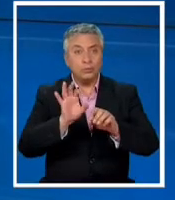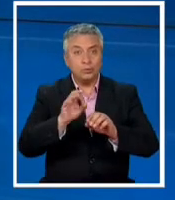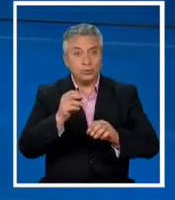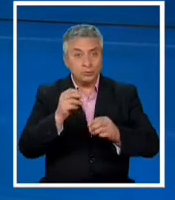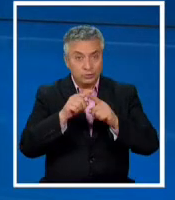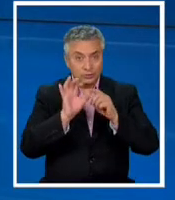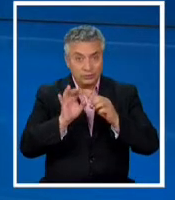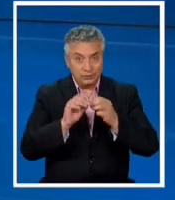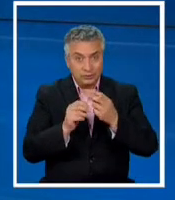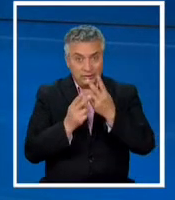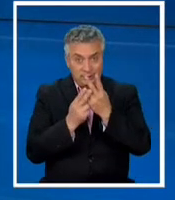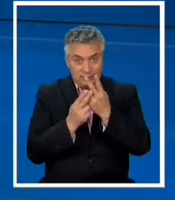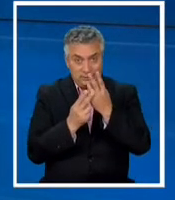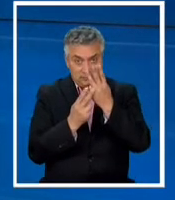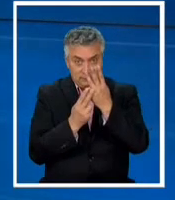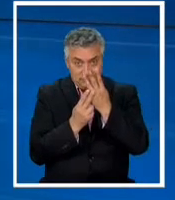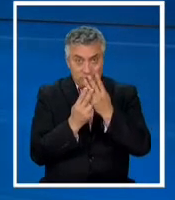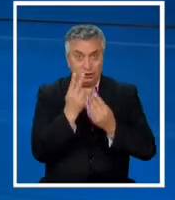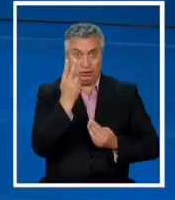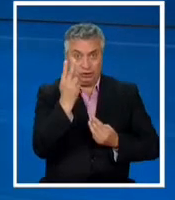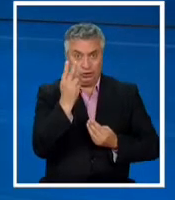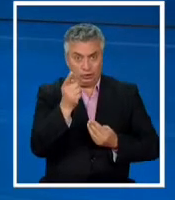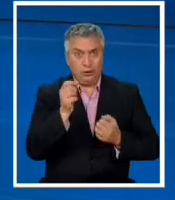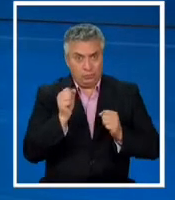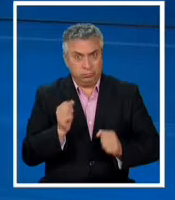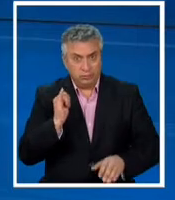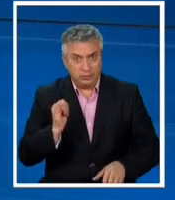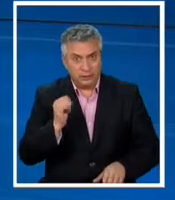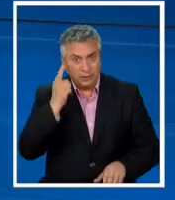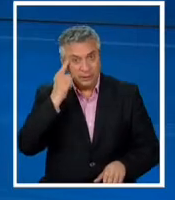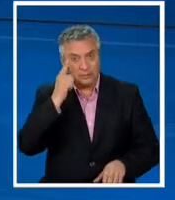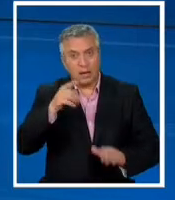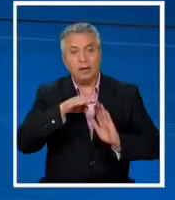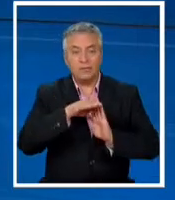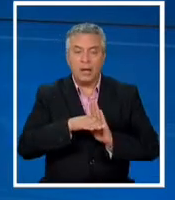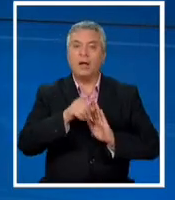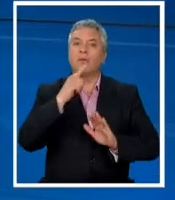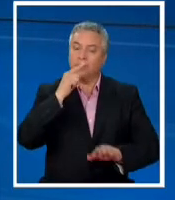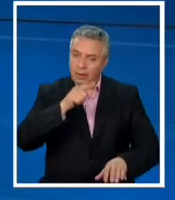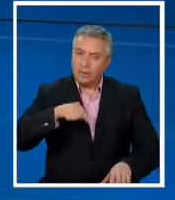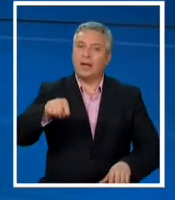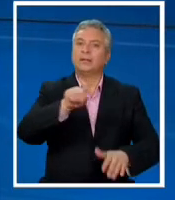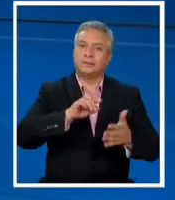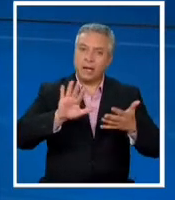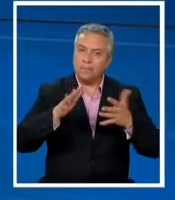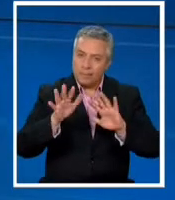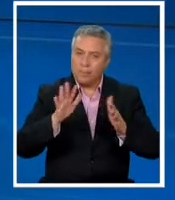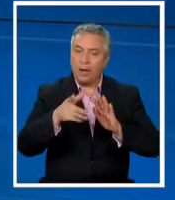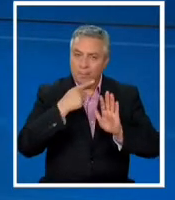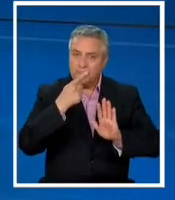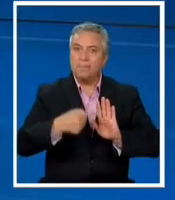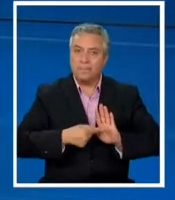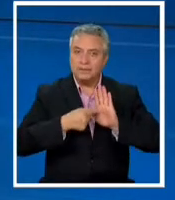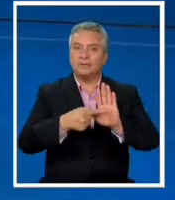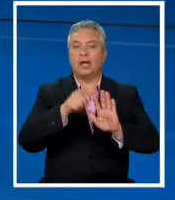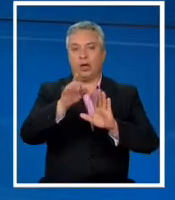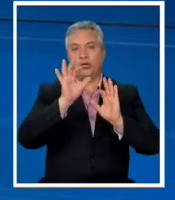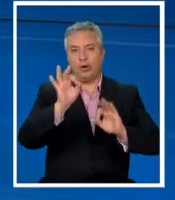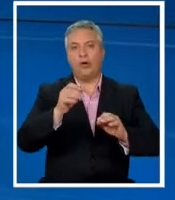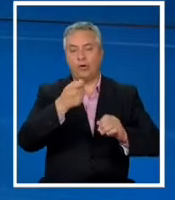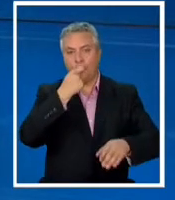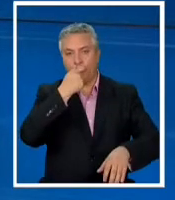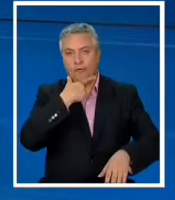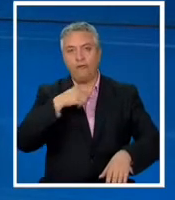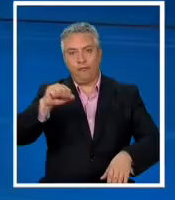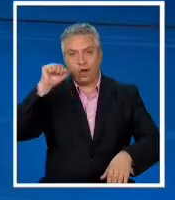que sí y ya hay alternativas puestas sobre la mesa todo en la jornada en que se anunció que el texto constitucional será presentado al presidente Boric el próximo